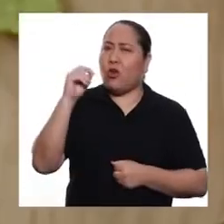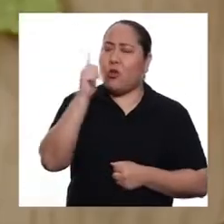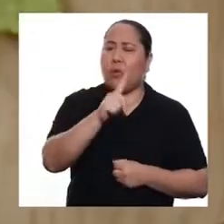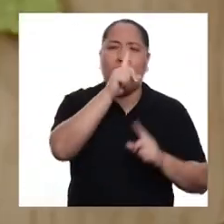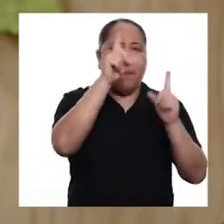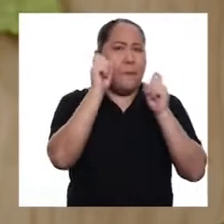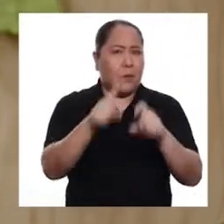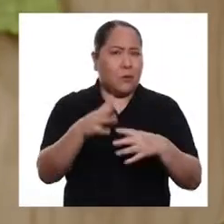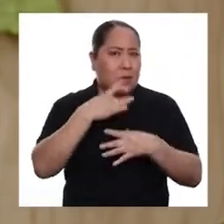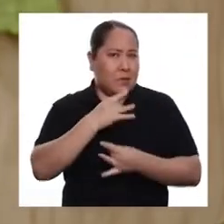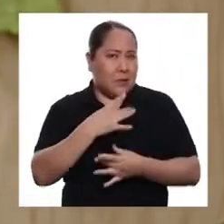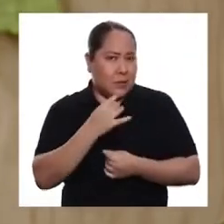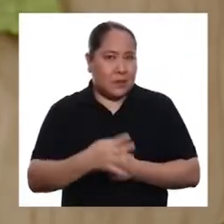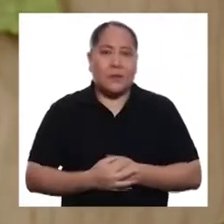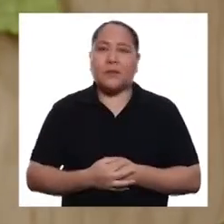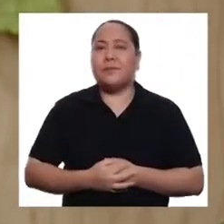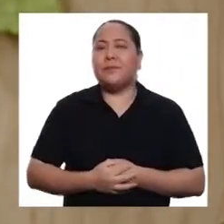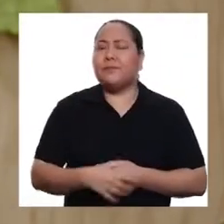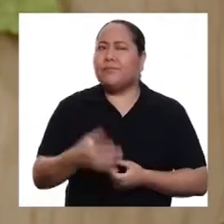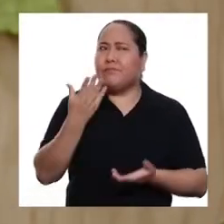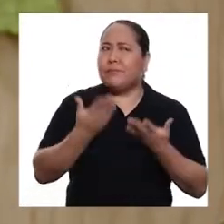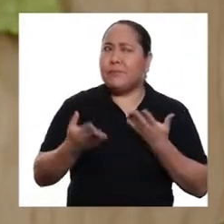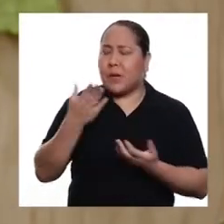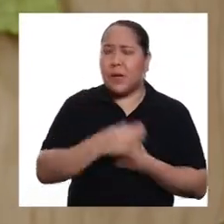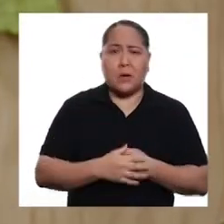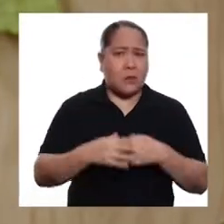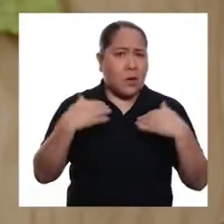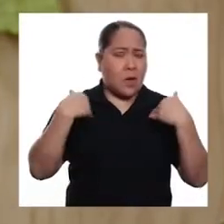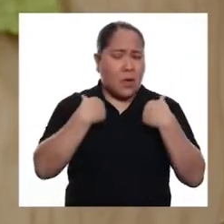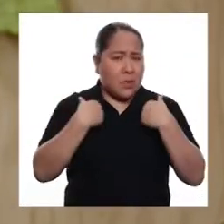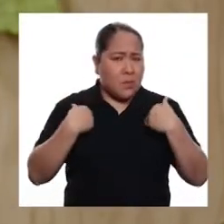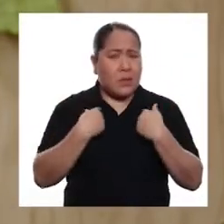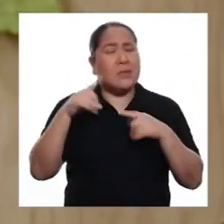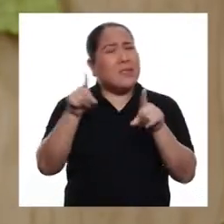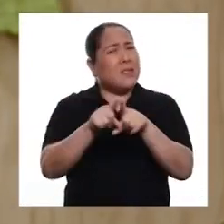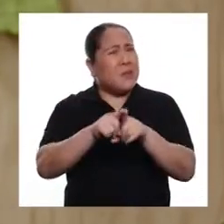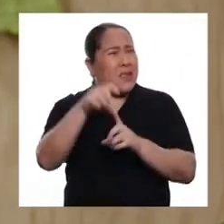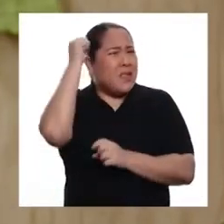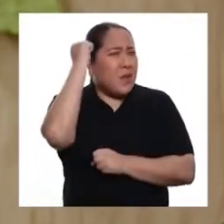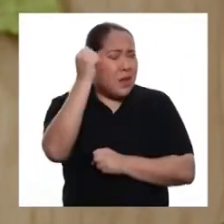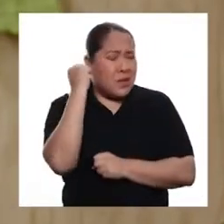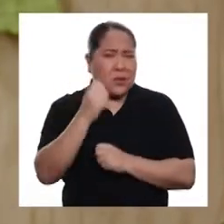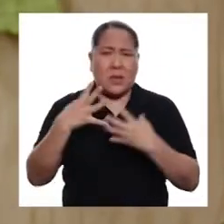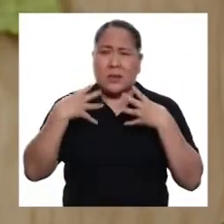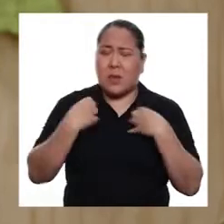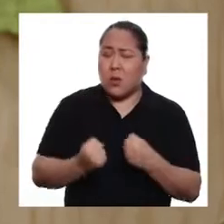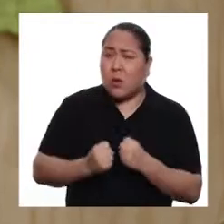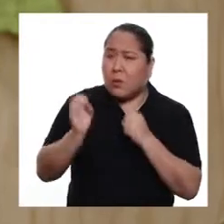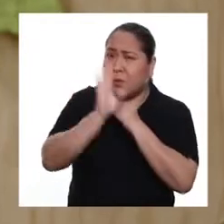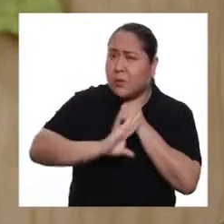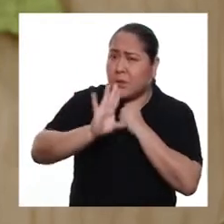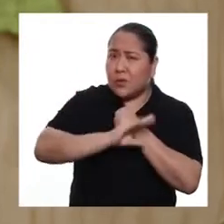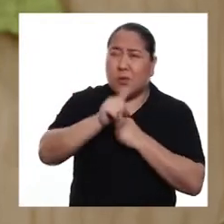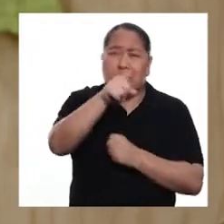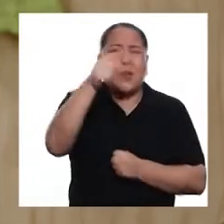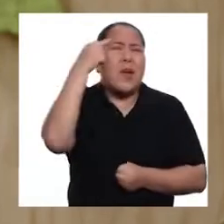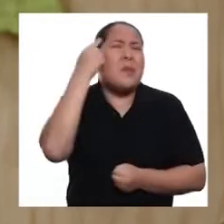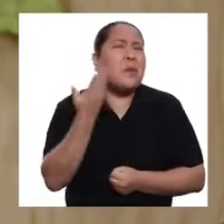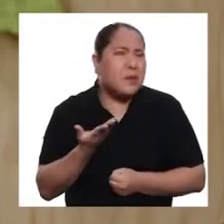Coco tuvo una pregunta muy interesante. ¿Será que los animales también tienen derecho a la salud y a la protección?